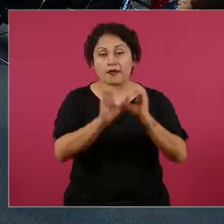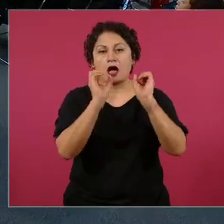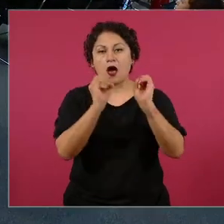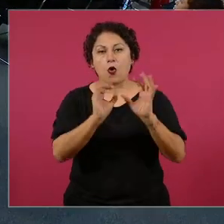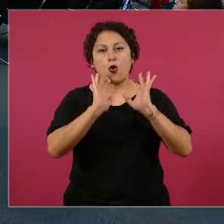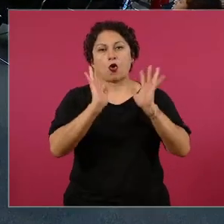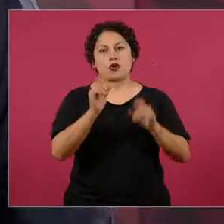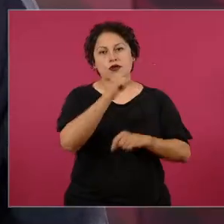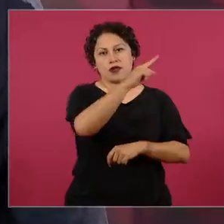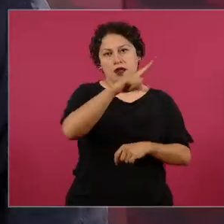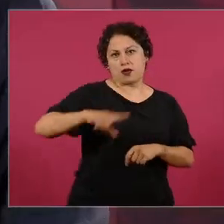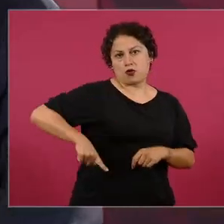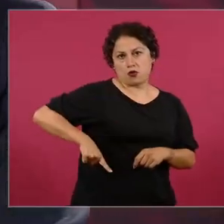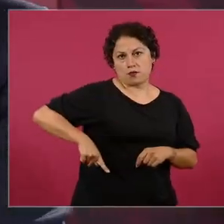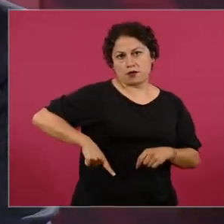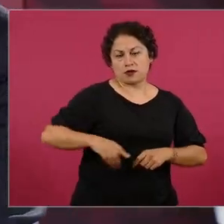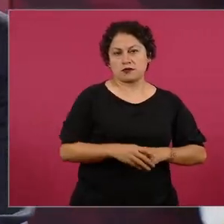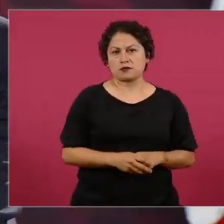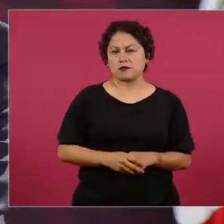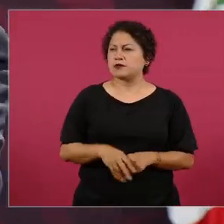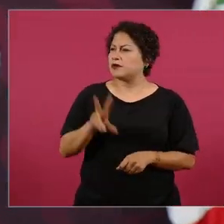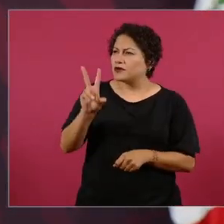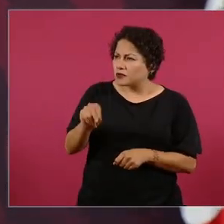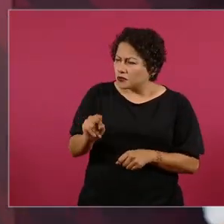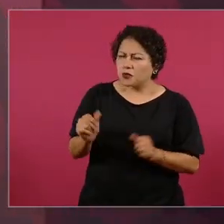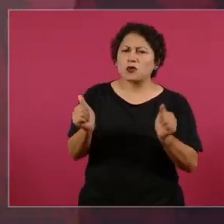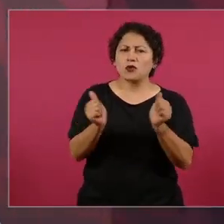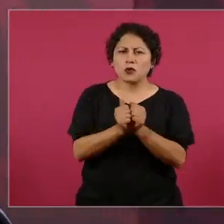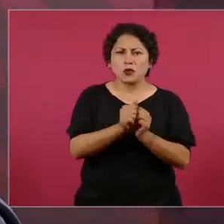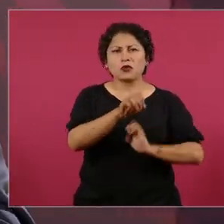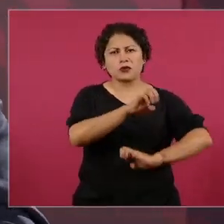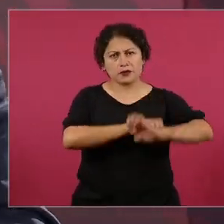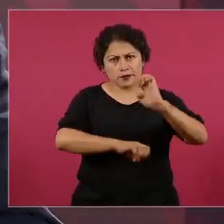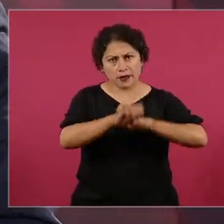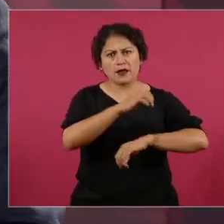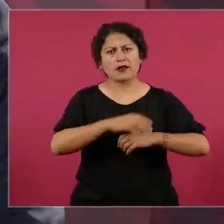nacionales no con la con la embajada porque este